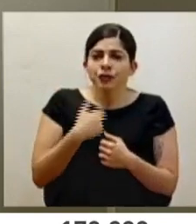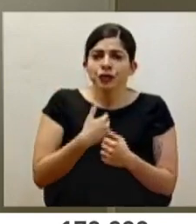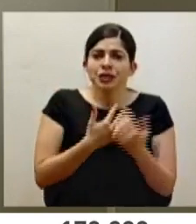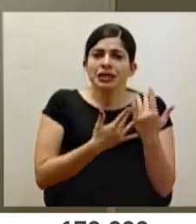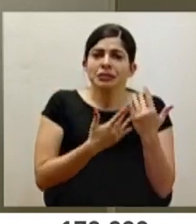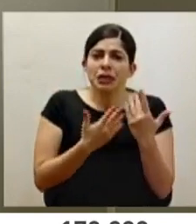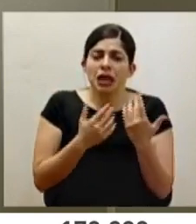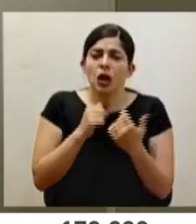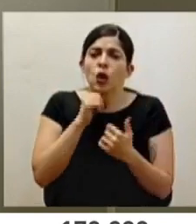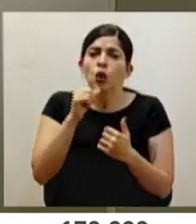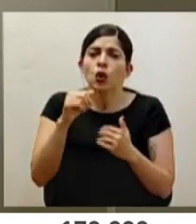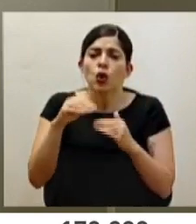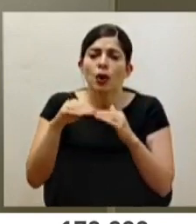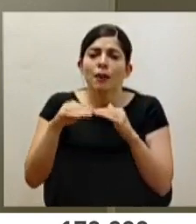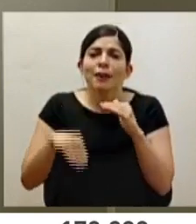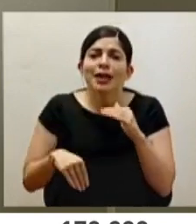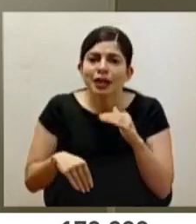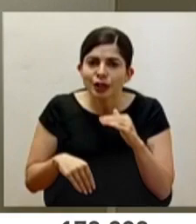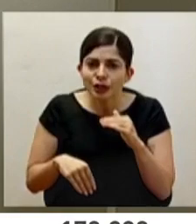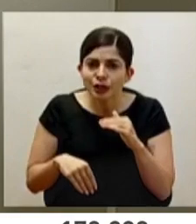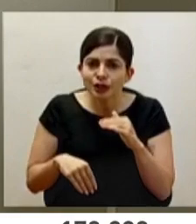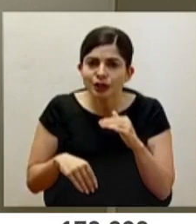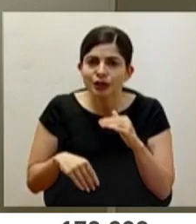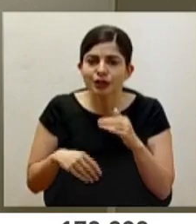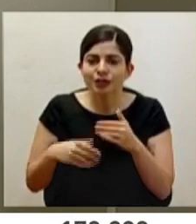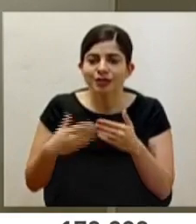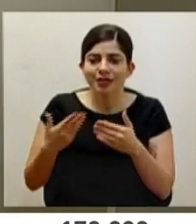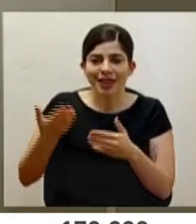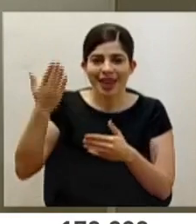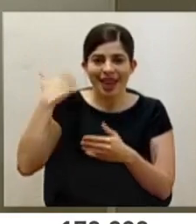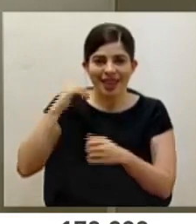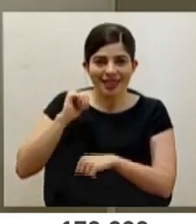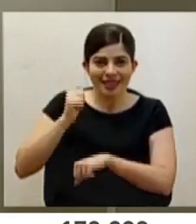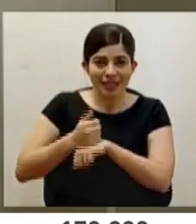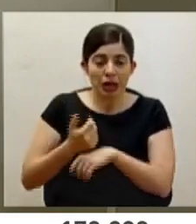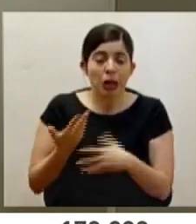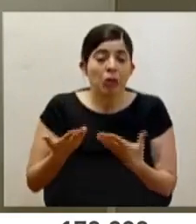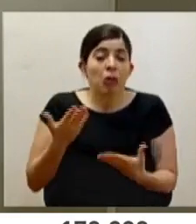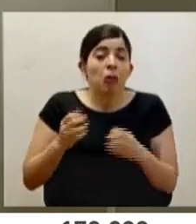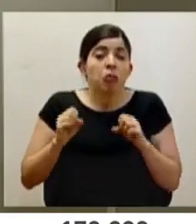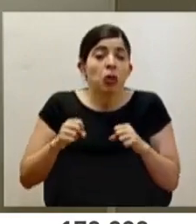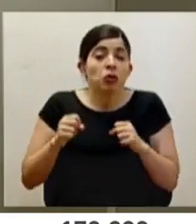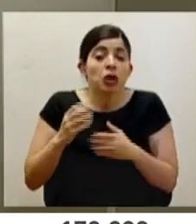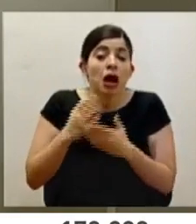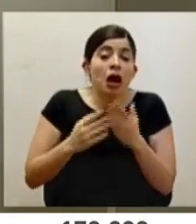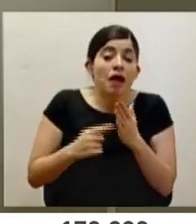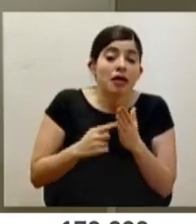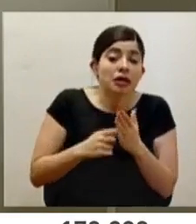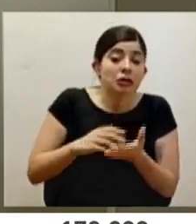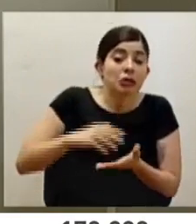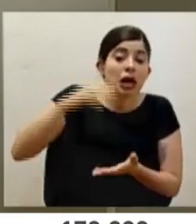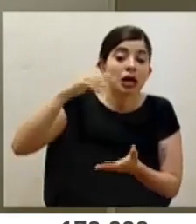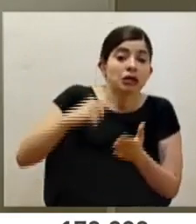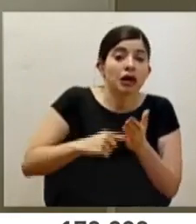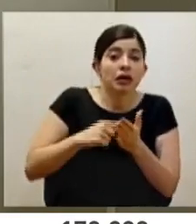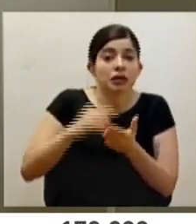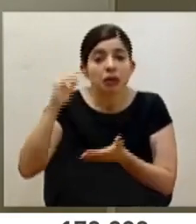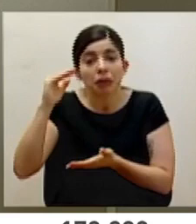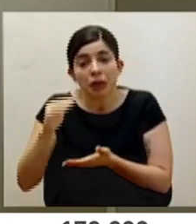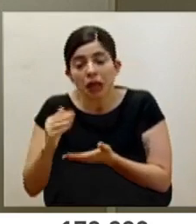baje del estándar que se restableció. Es muy posible que en algunos momentos vengan más, en otros menos.